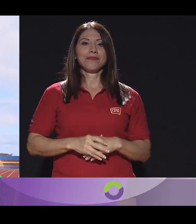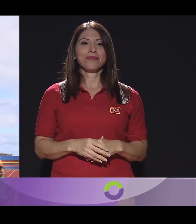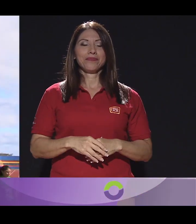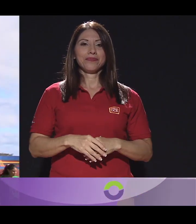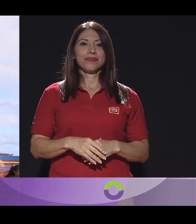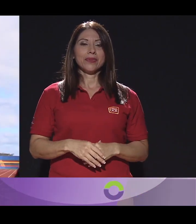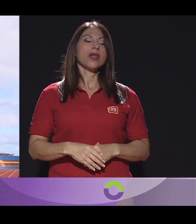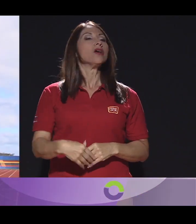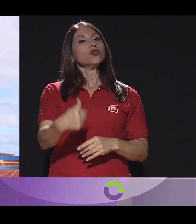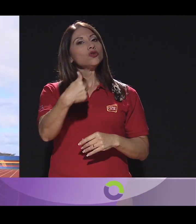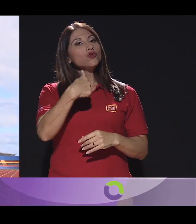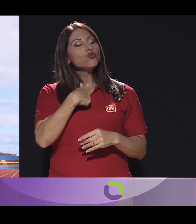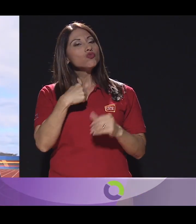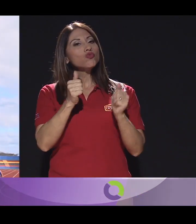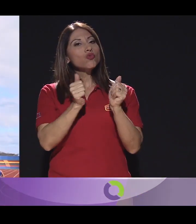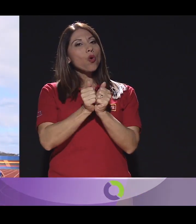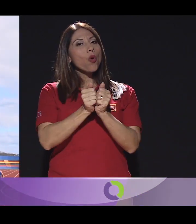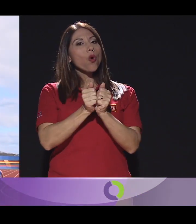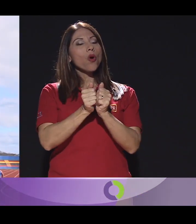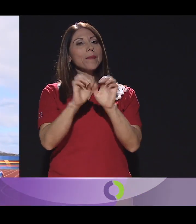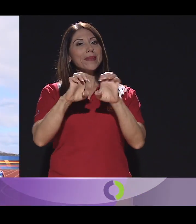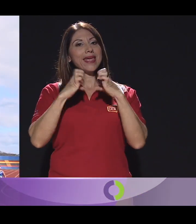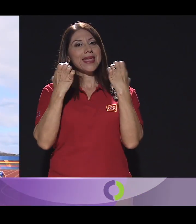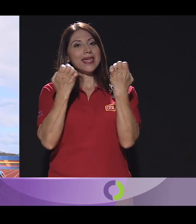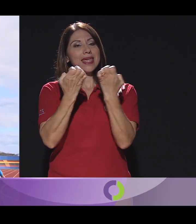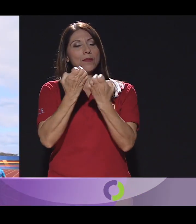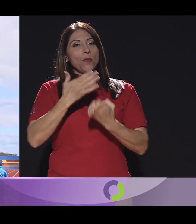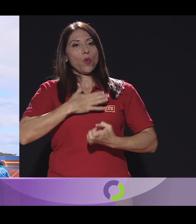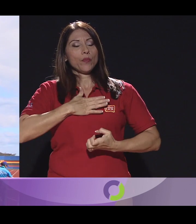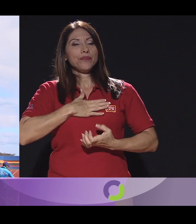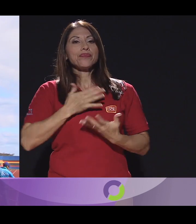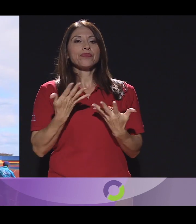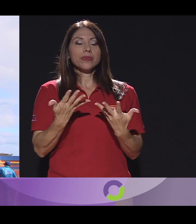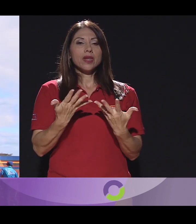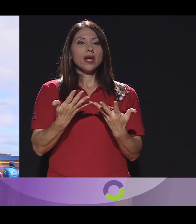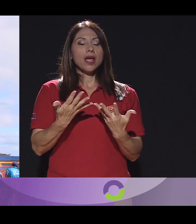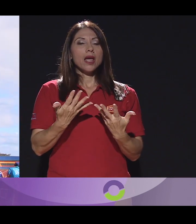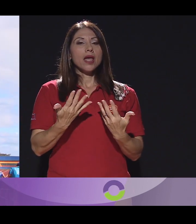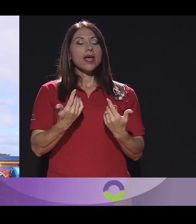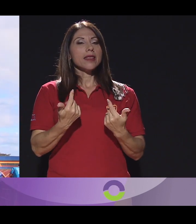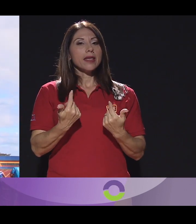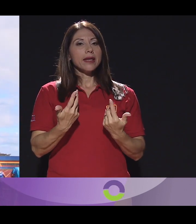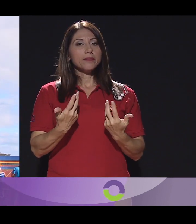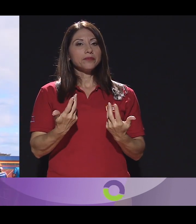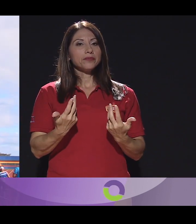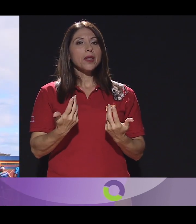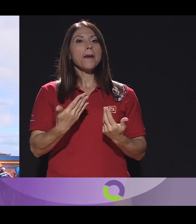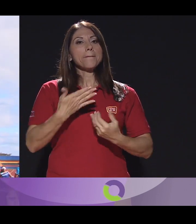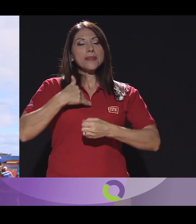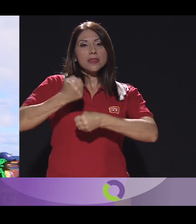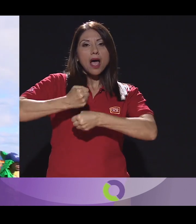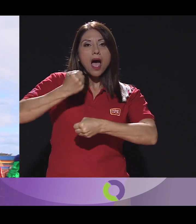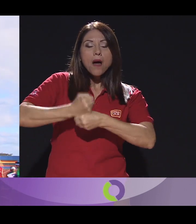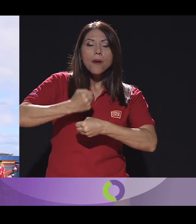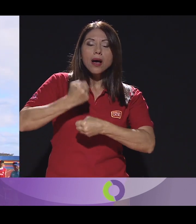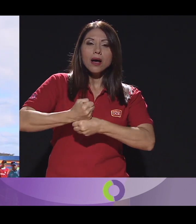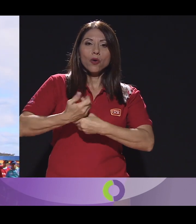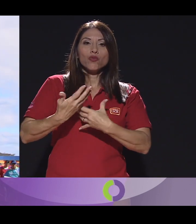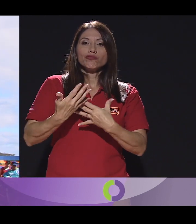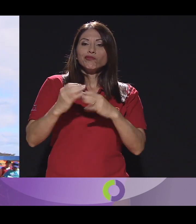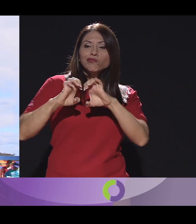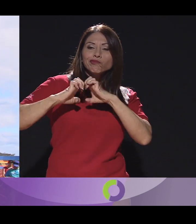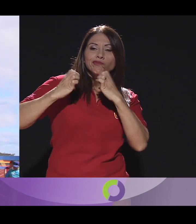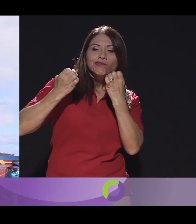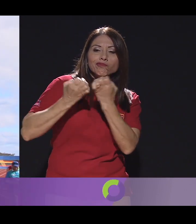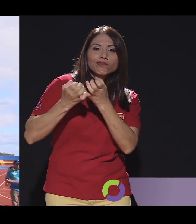Me puse con mi equipo, porque yo con mi equipo de mi trabajo